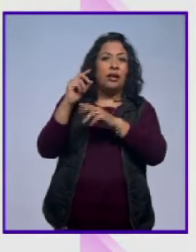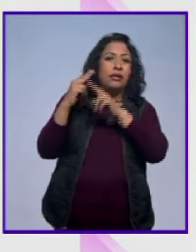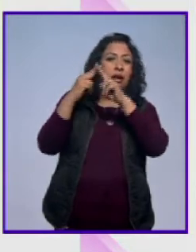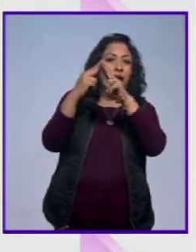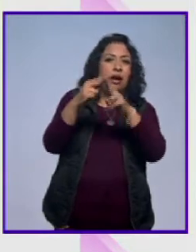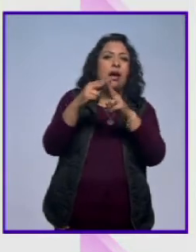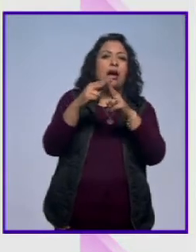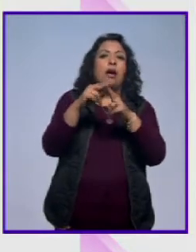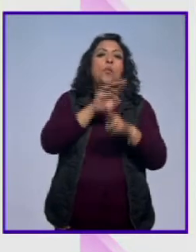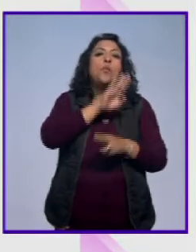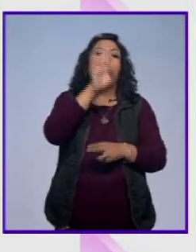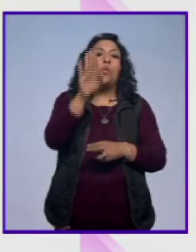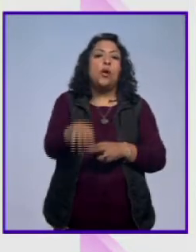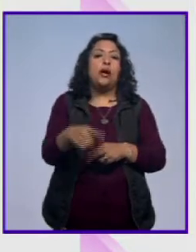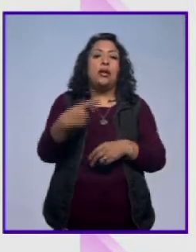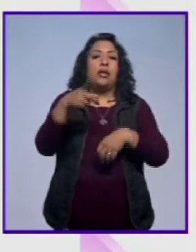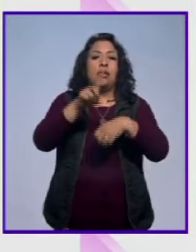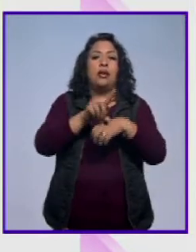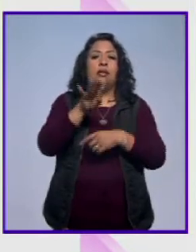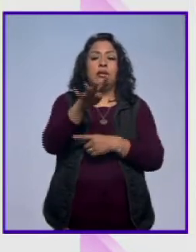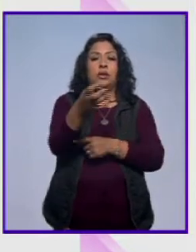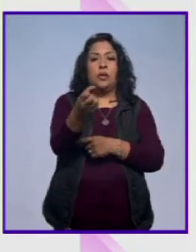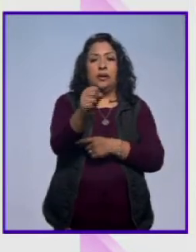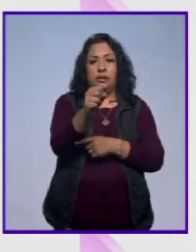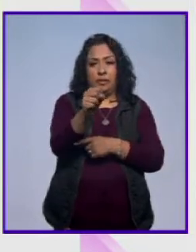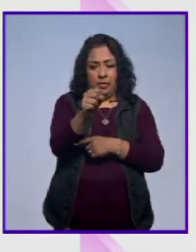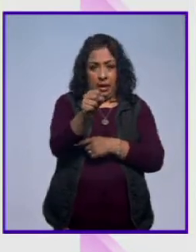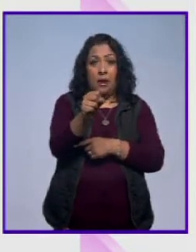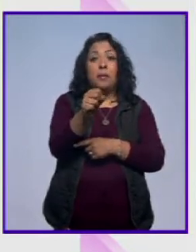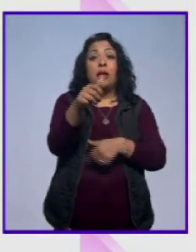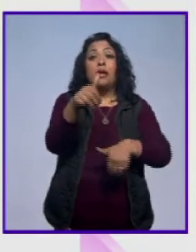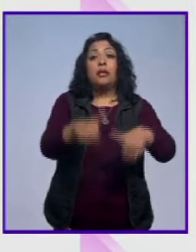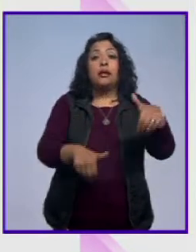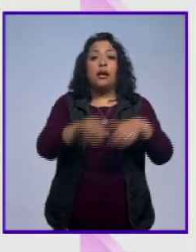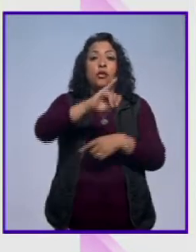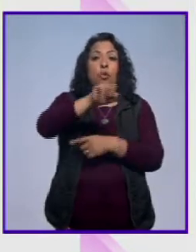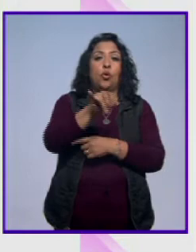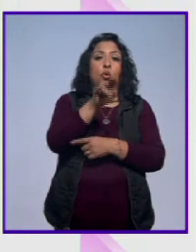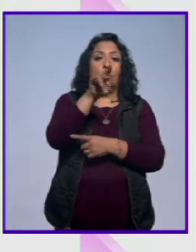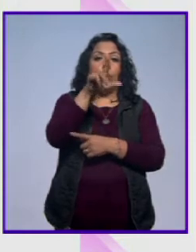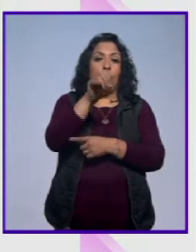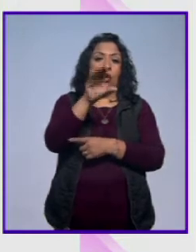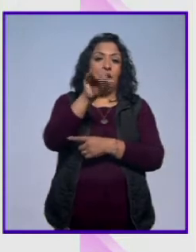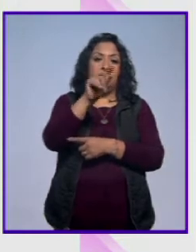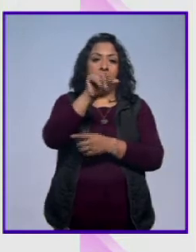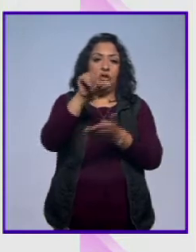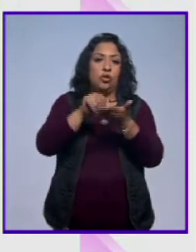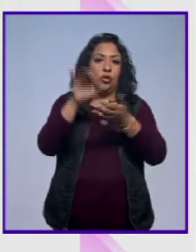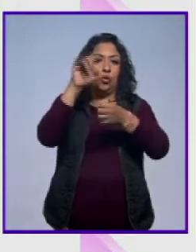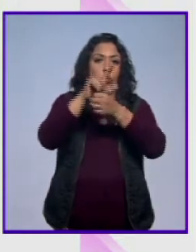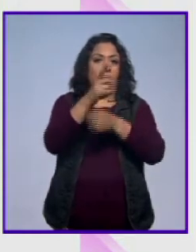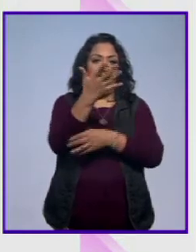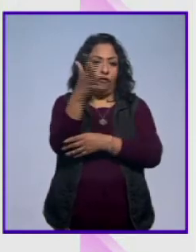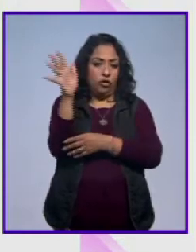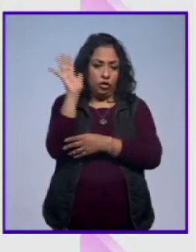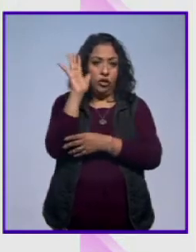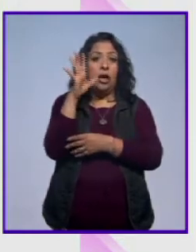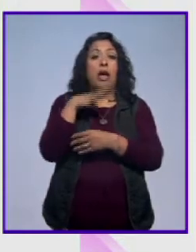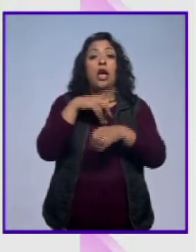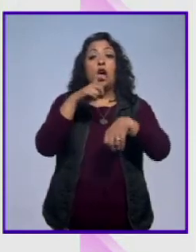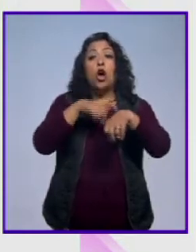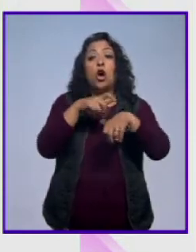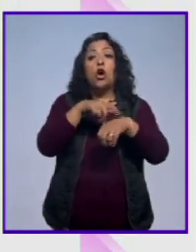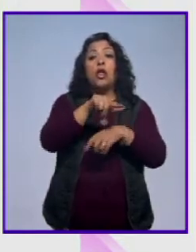aniversario luctuoso el próximo 19 de septiembre en el Teatro Julio Castillo del Centro Cultural del Bosque con un